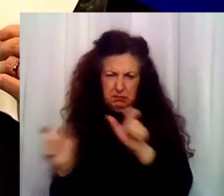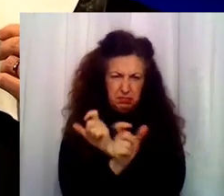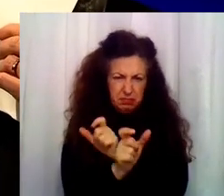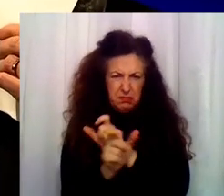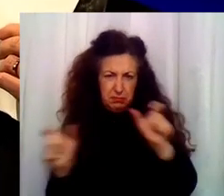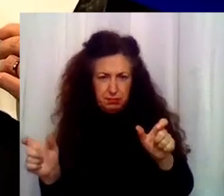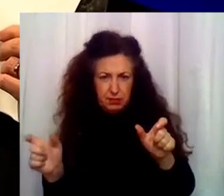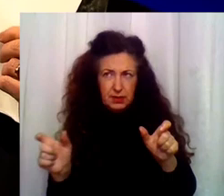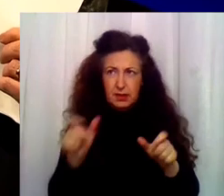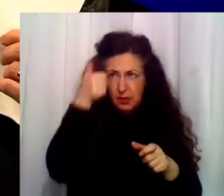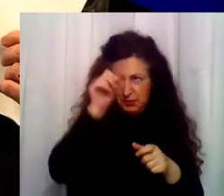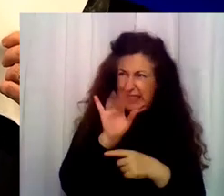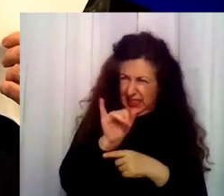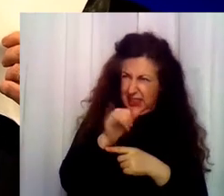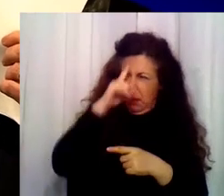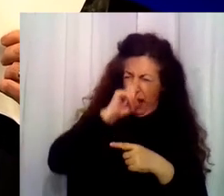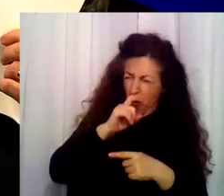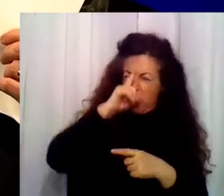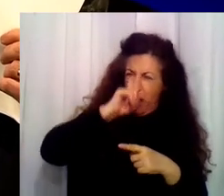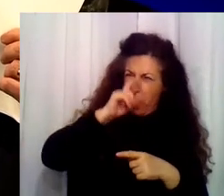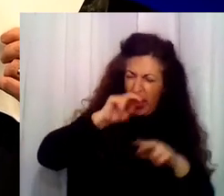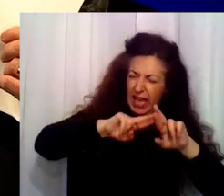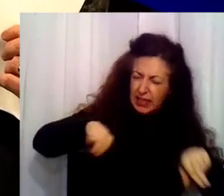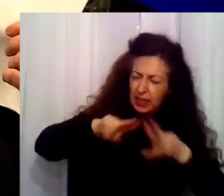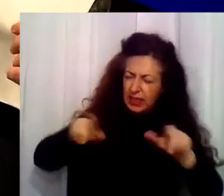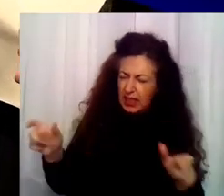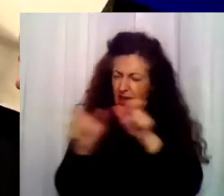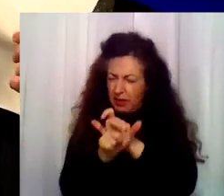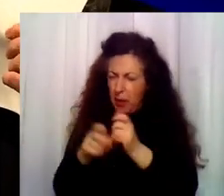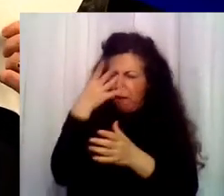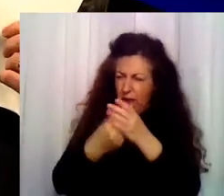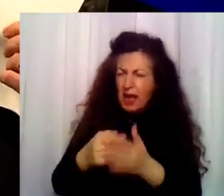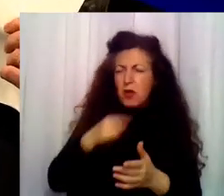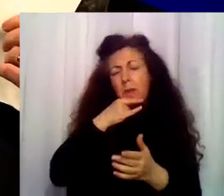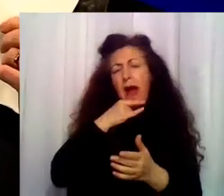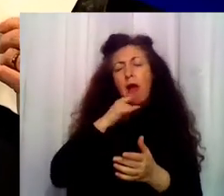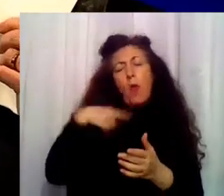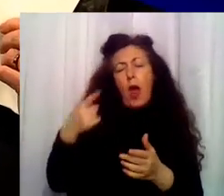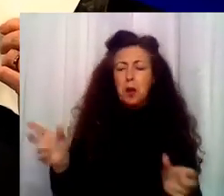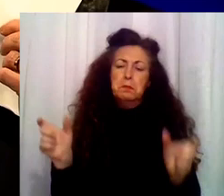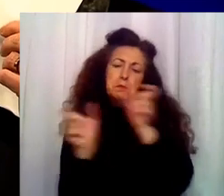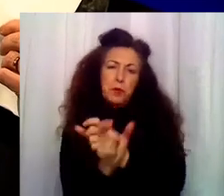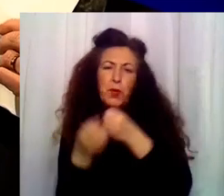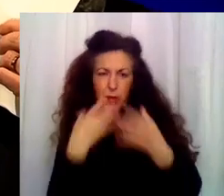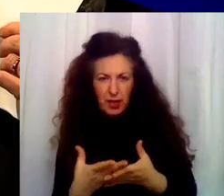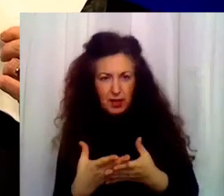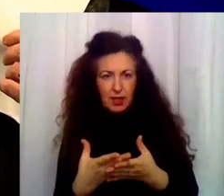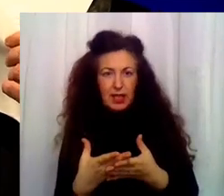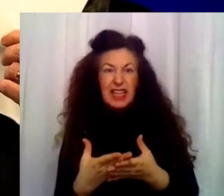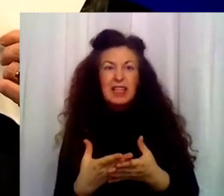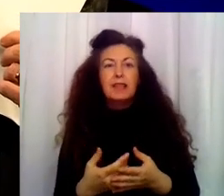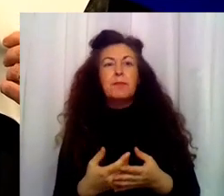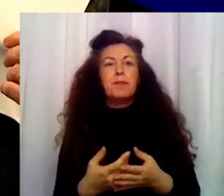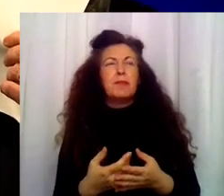La comadrona montó en cólera. Hugo, ¿y si nuestro hijo no fuera nuestro hijo? Venga, hombre. Toda la puta vida diciendo lo que se parece a mí ahora.